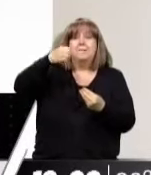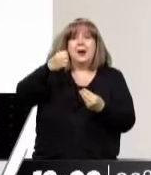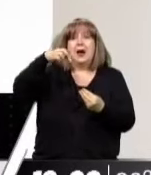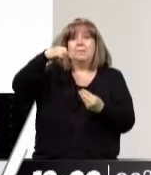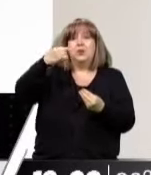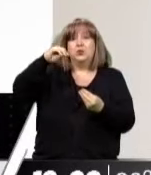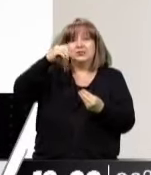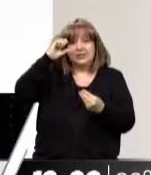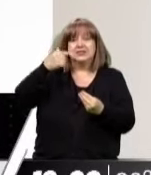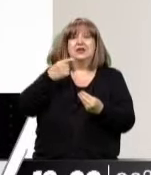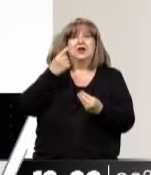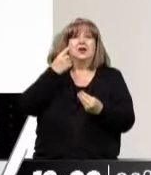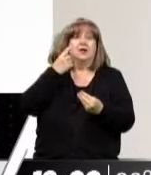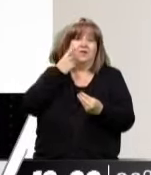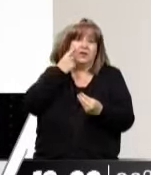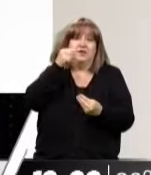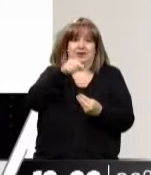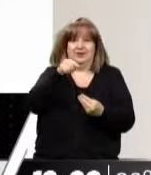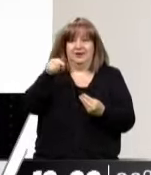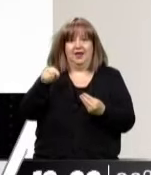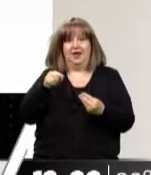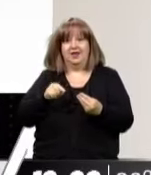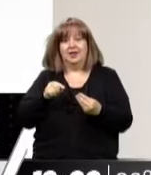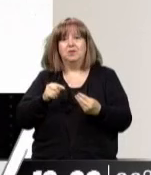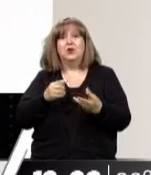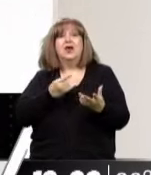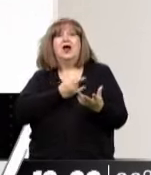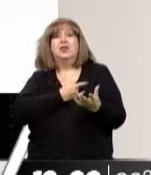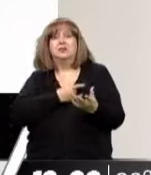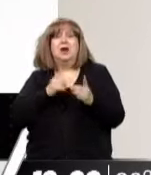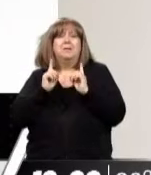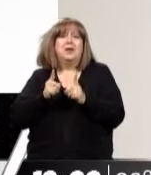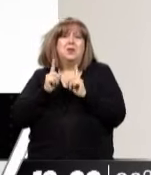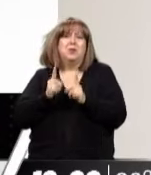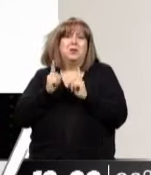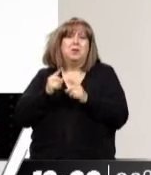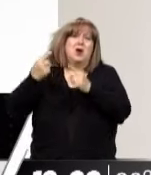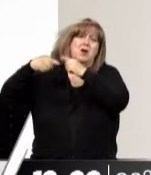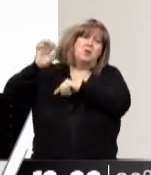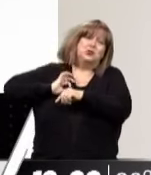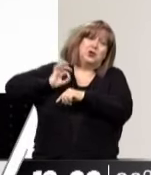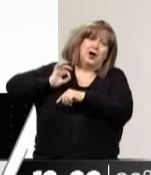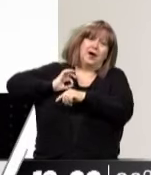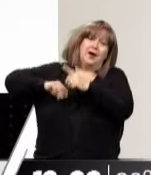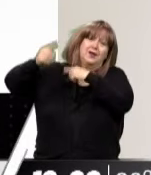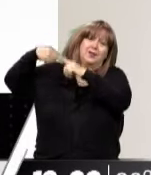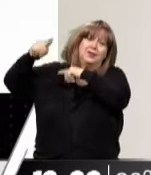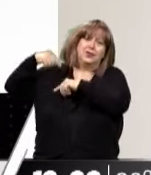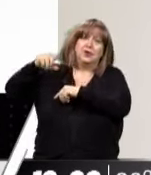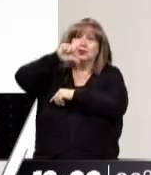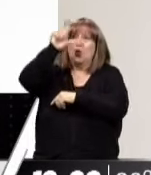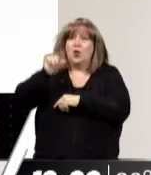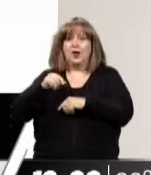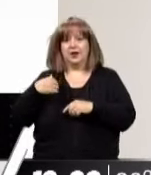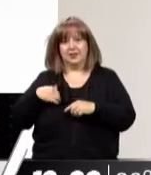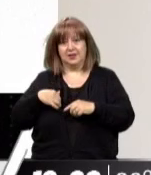INAI con el objetivo de demarcar el territorio comunitario habitado históricamente por los distintos pueblos originarios a lo largo y ancho de la